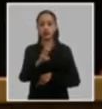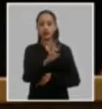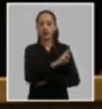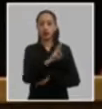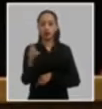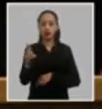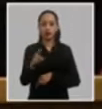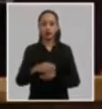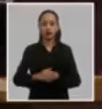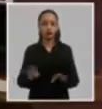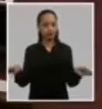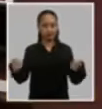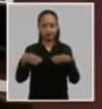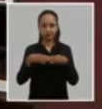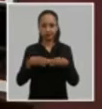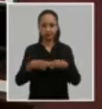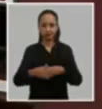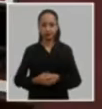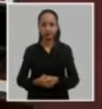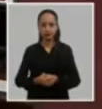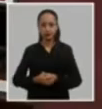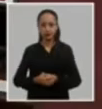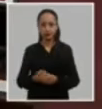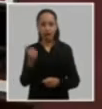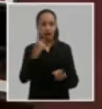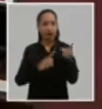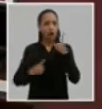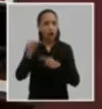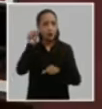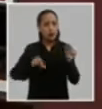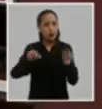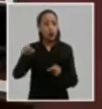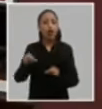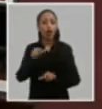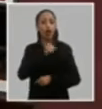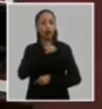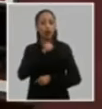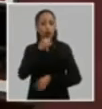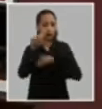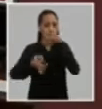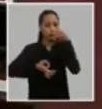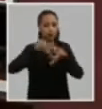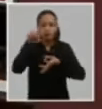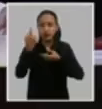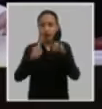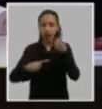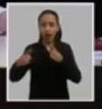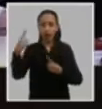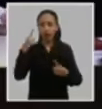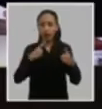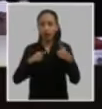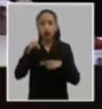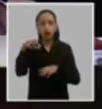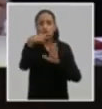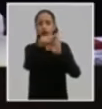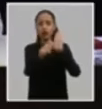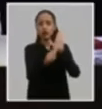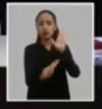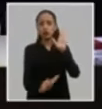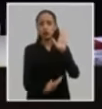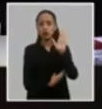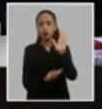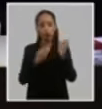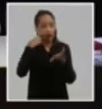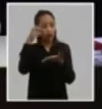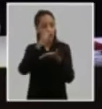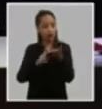revolución es concluido algún compañero o compañera sobre la resolución que acaba de